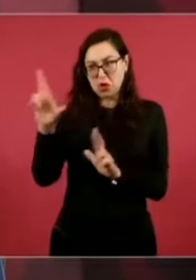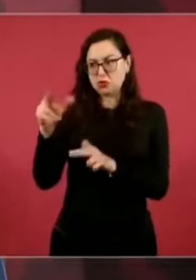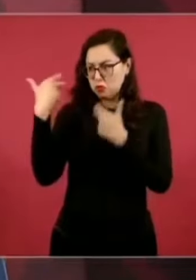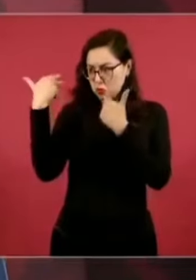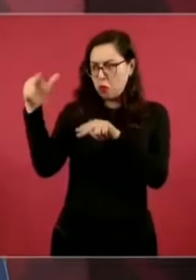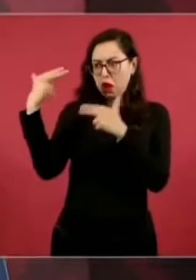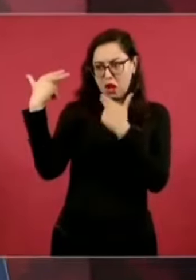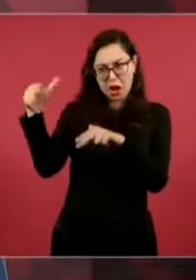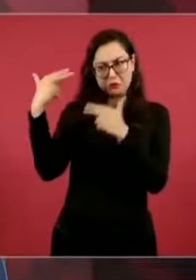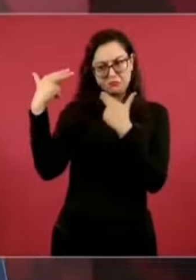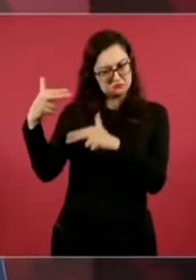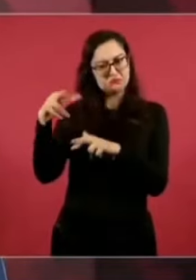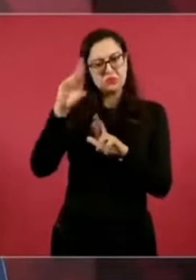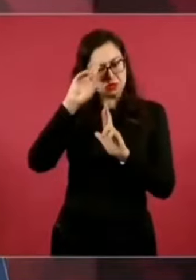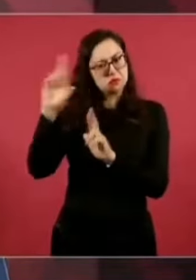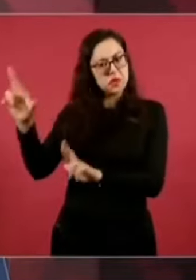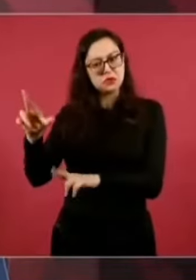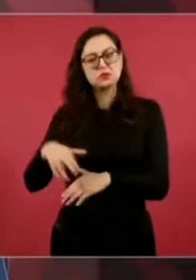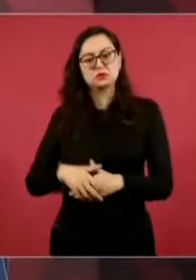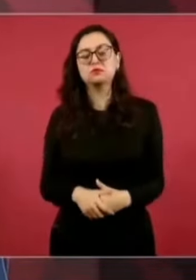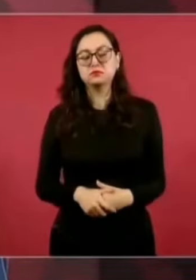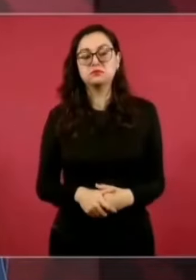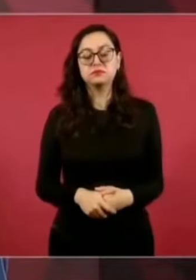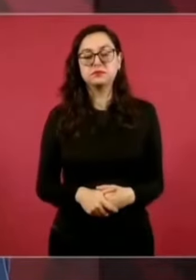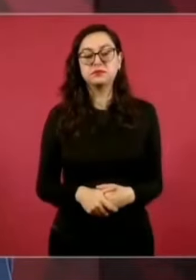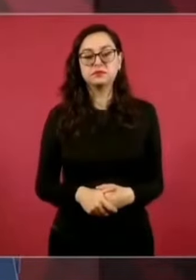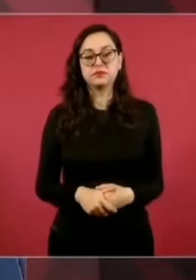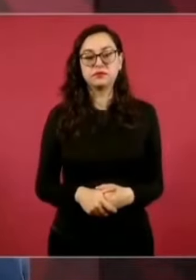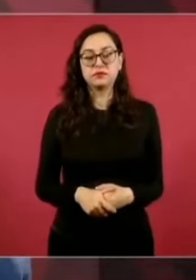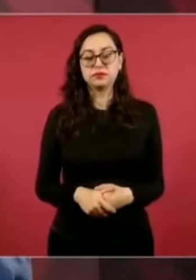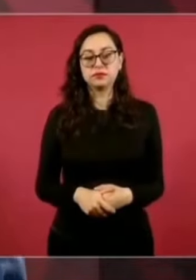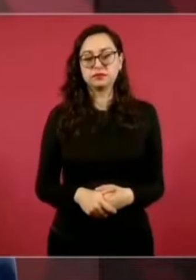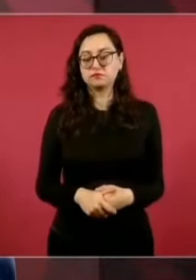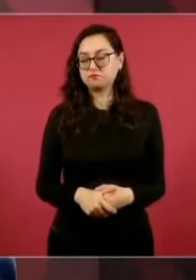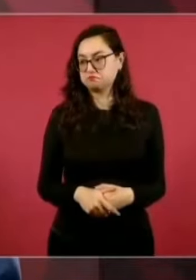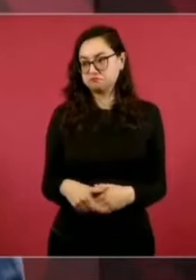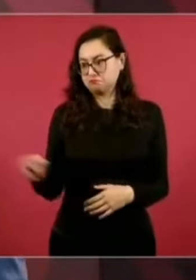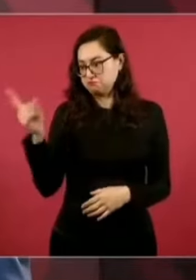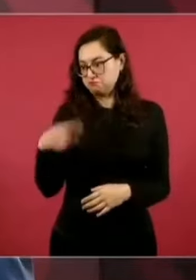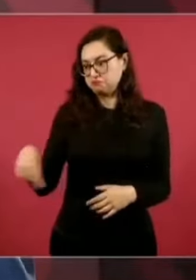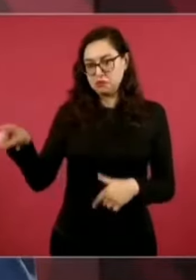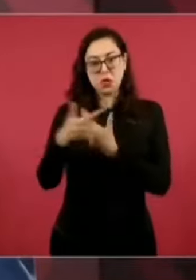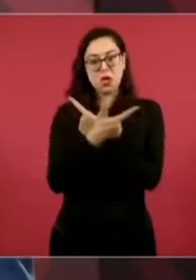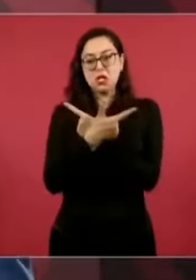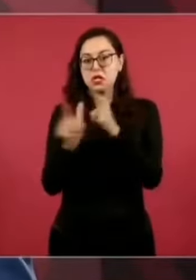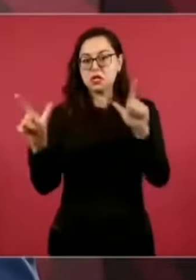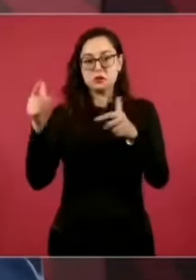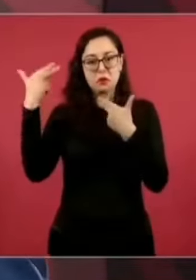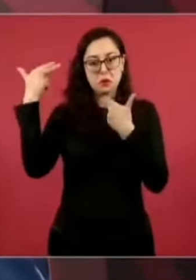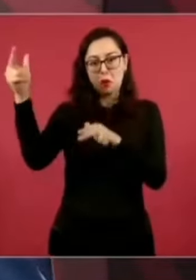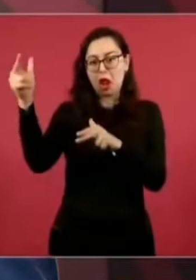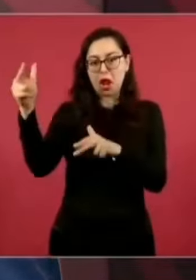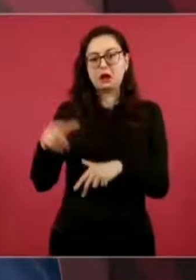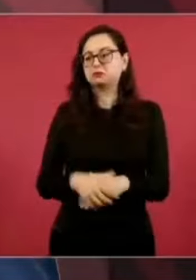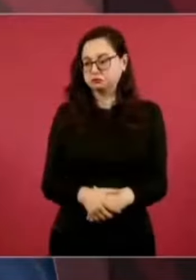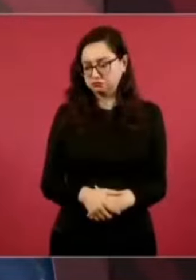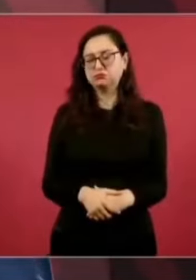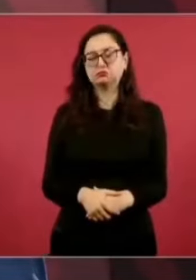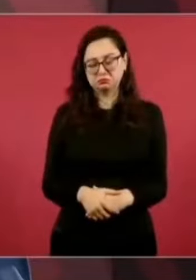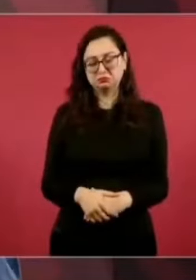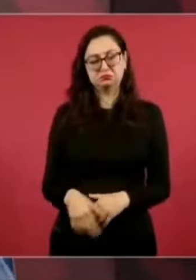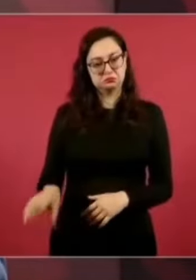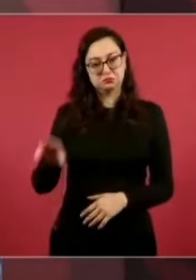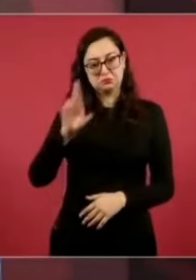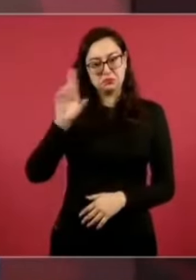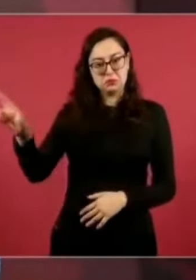libertad, establece